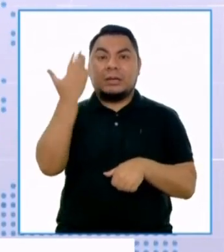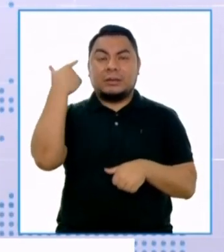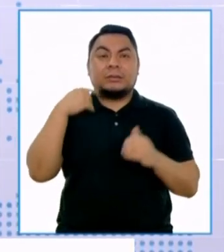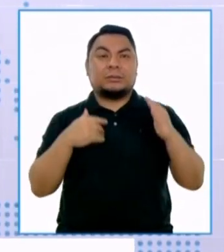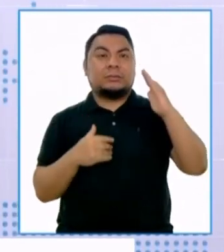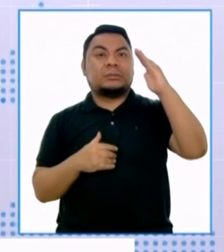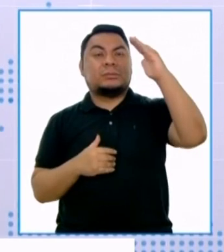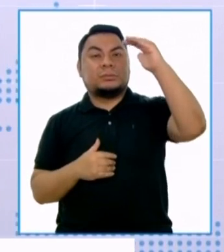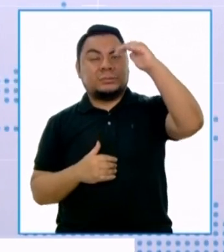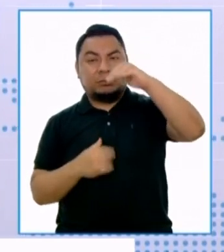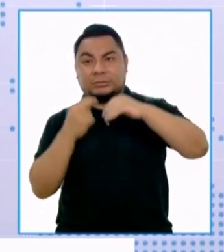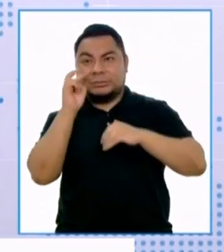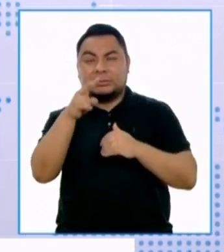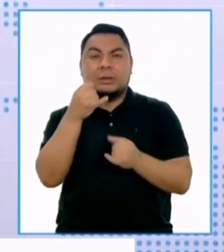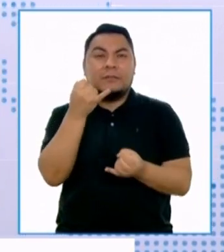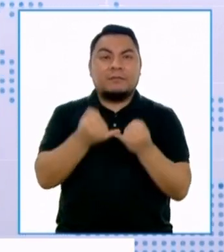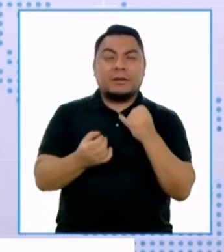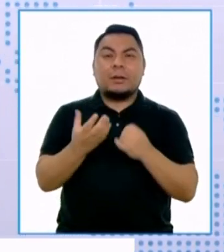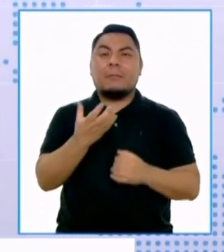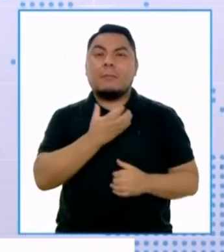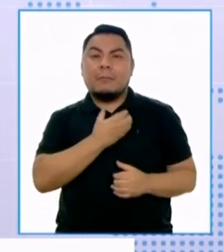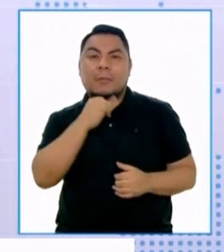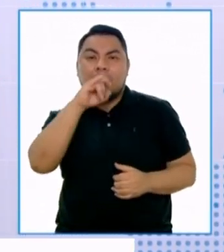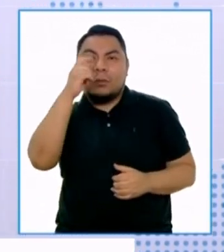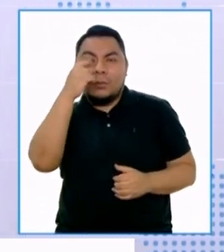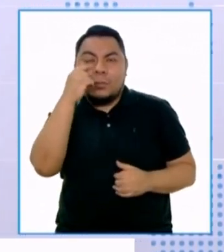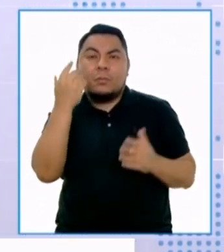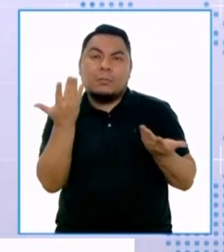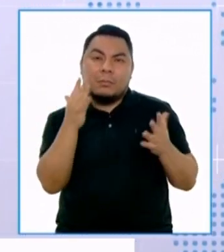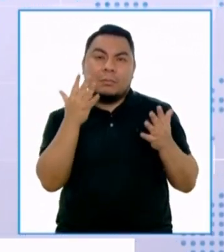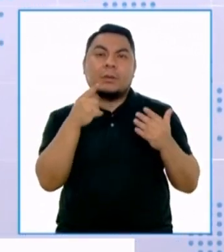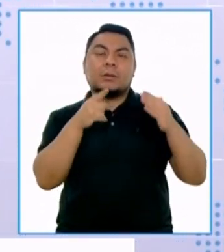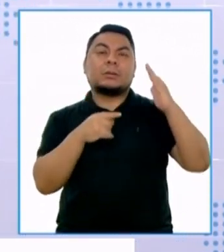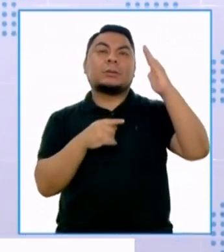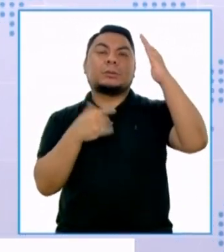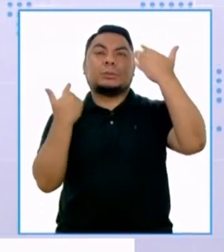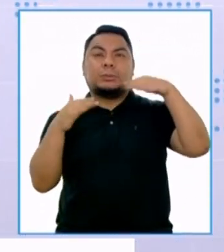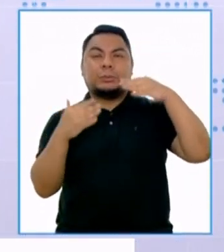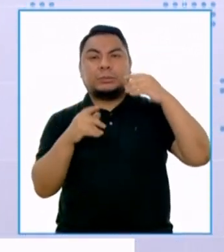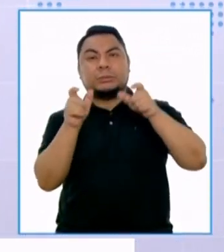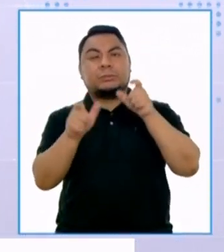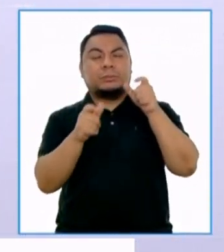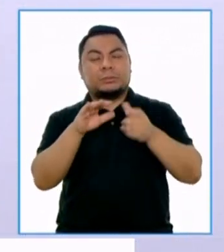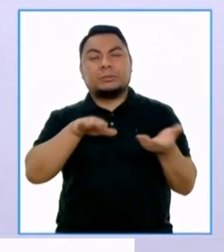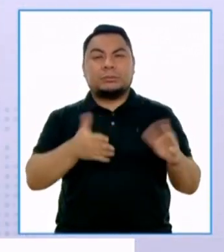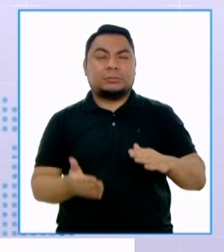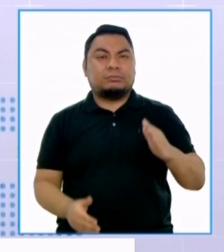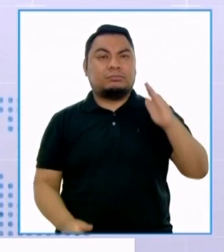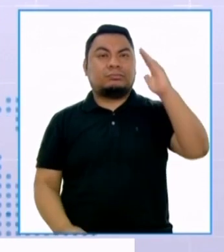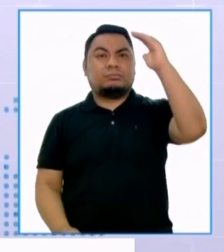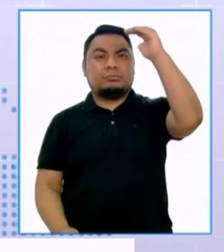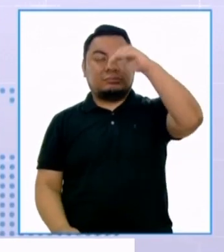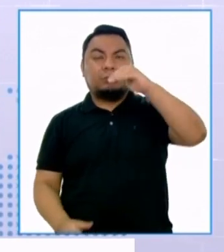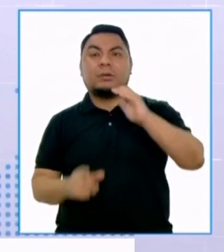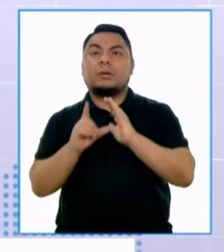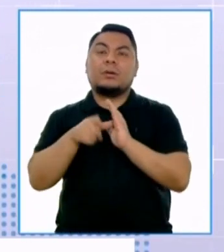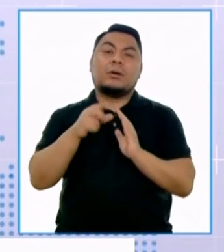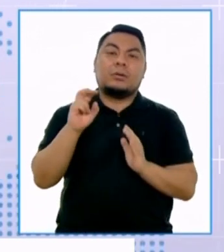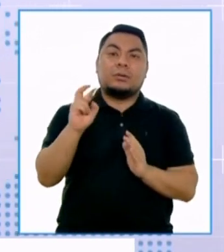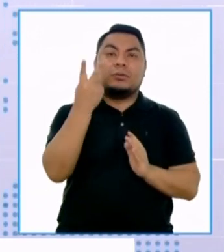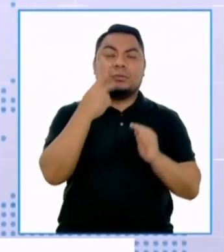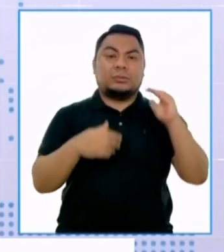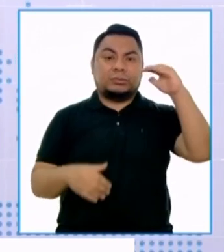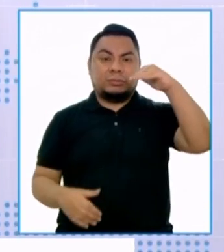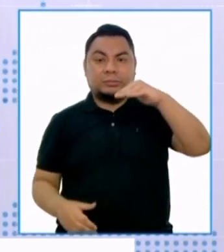hacia fines de mayo y junio, donde hemos tenido una cifra importante de personas fallecidas y un segundo momento